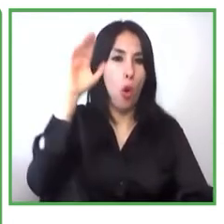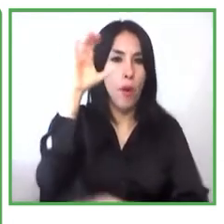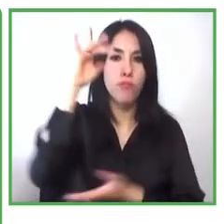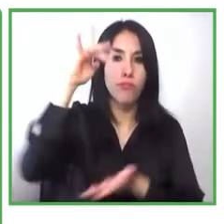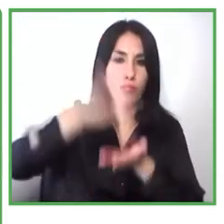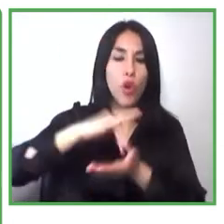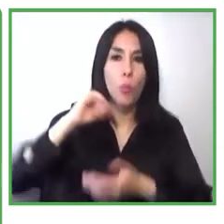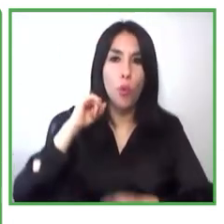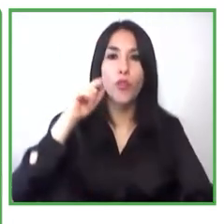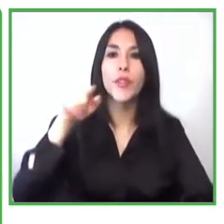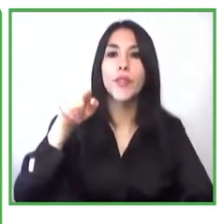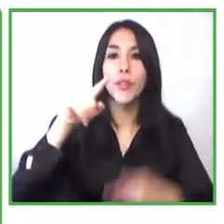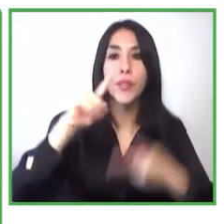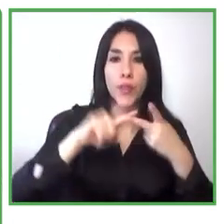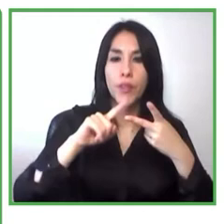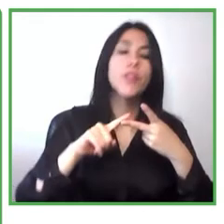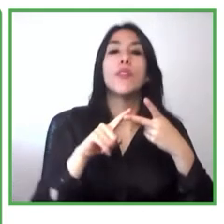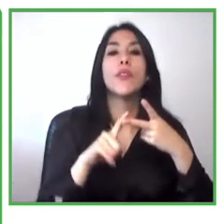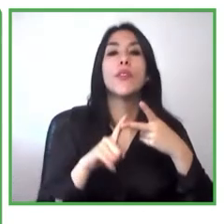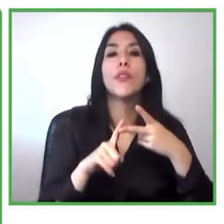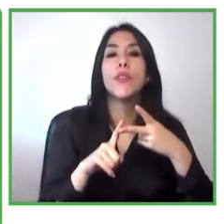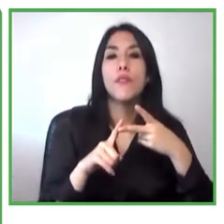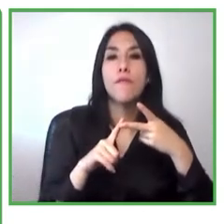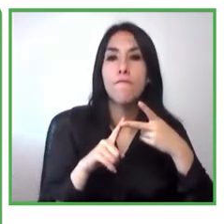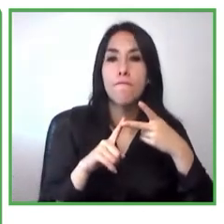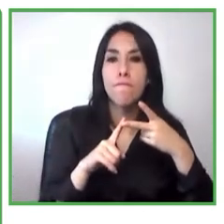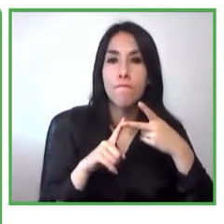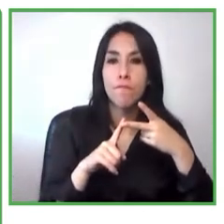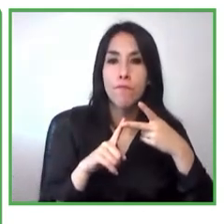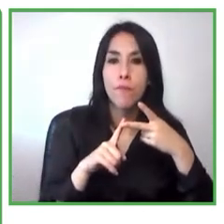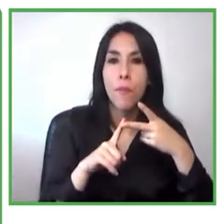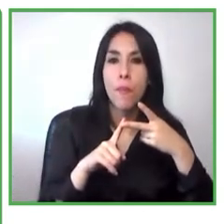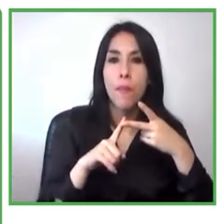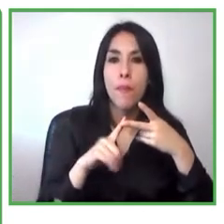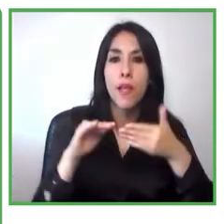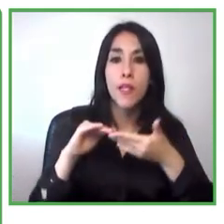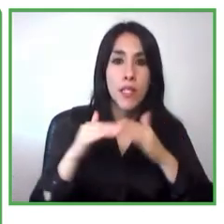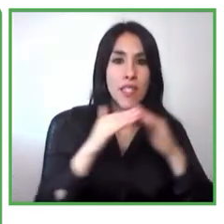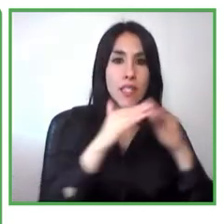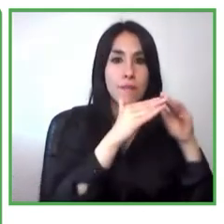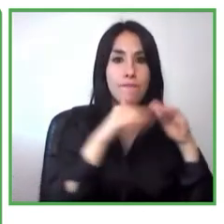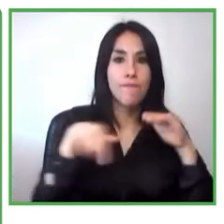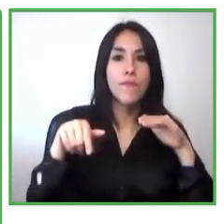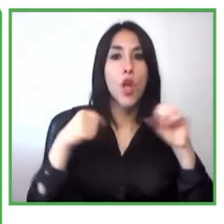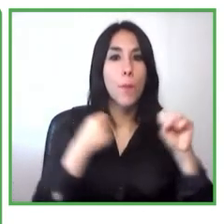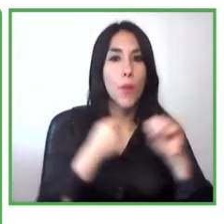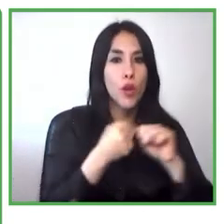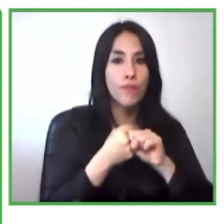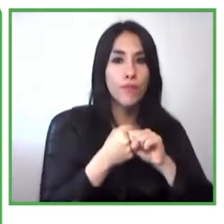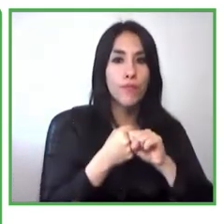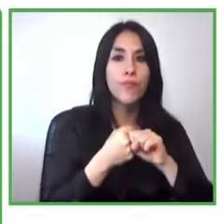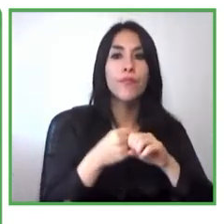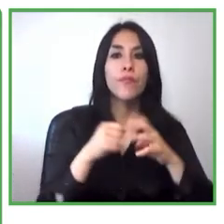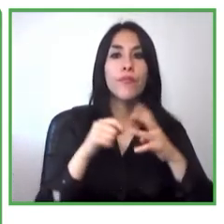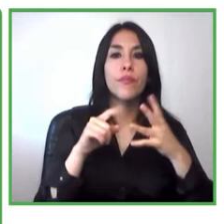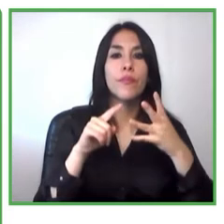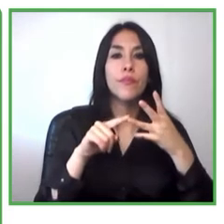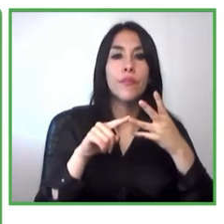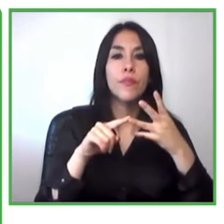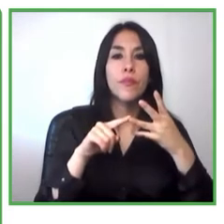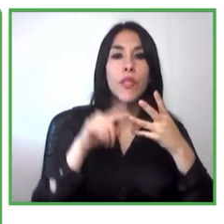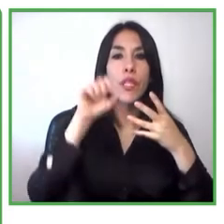derrubar de acabar y eliminar una cantidad de imaginarios que existen en torno a que una persona con